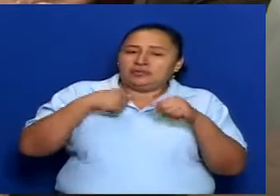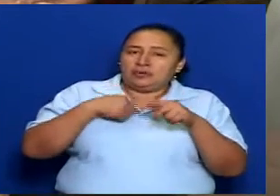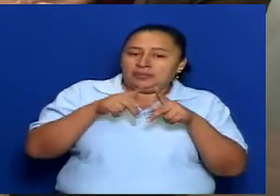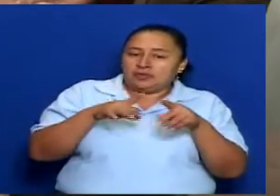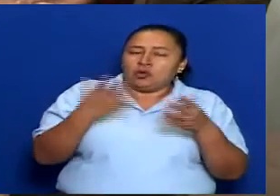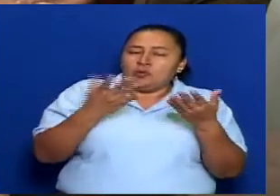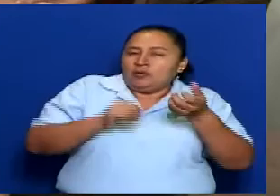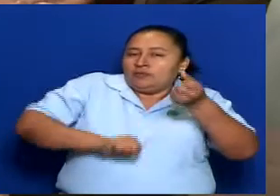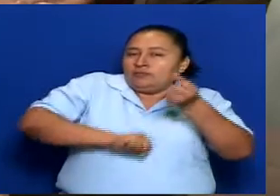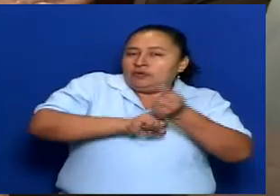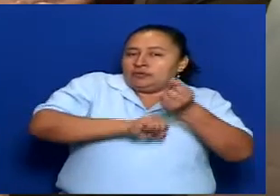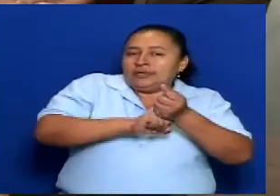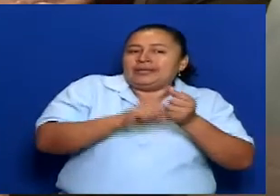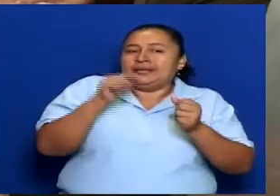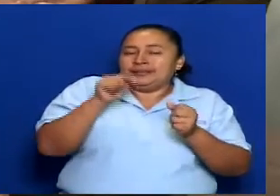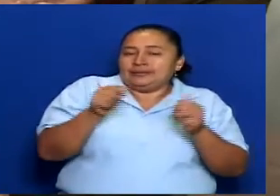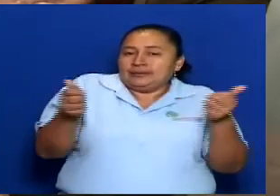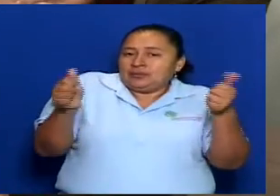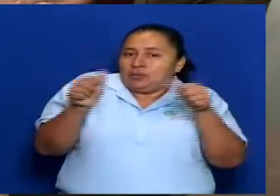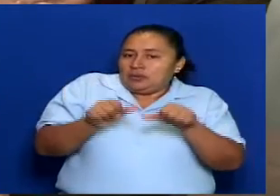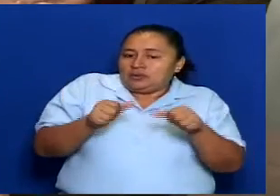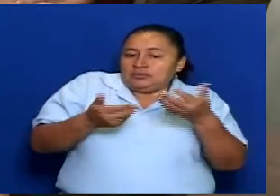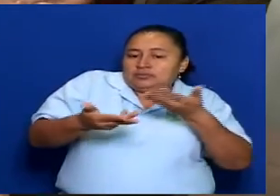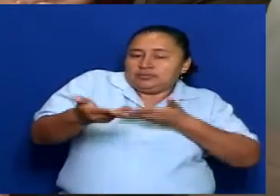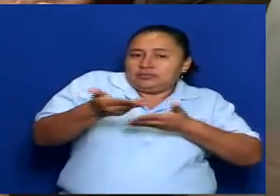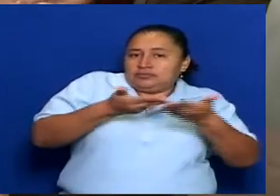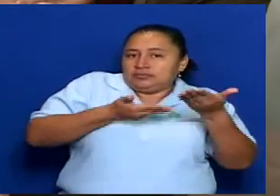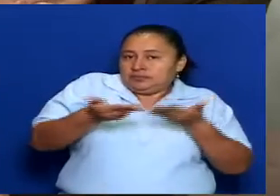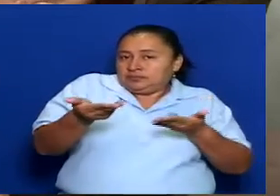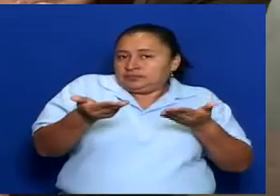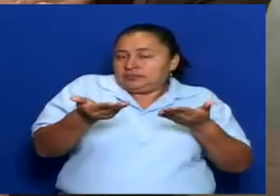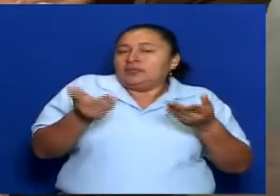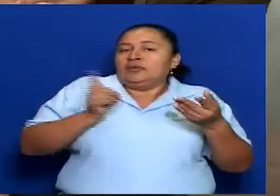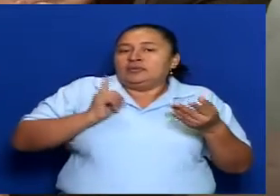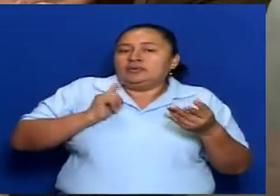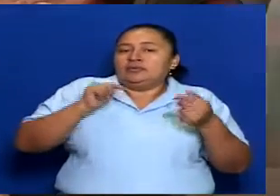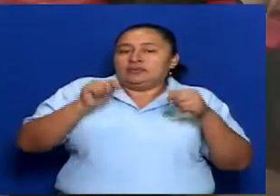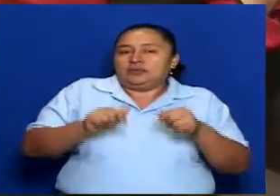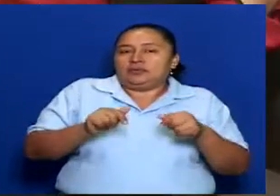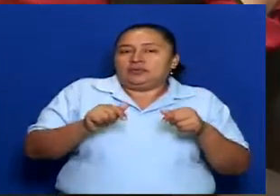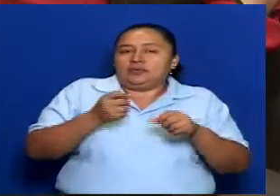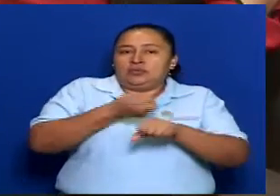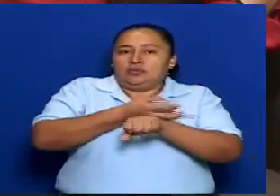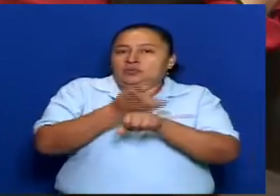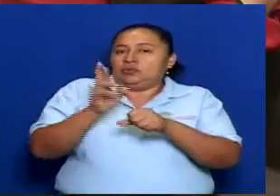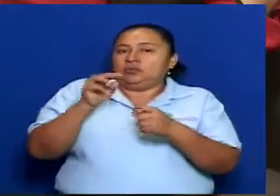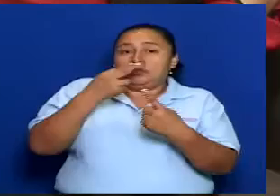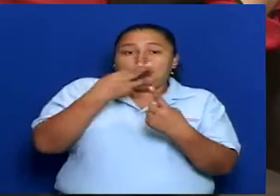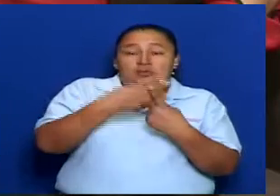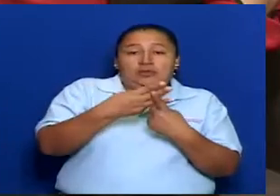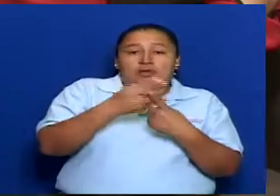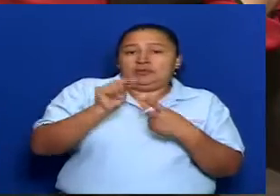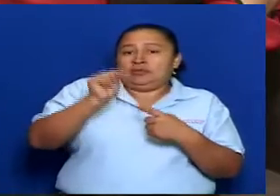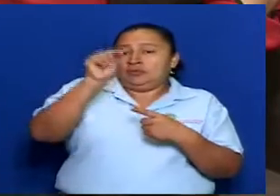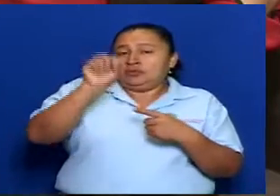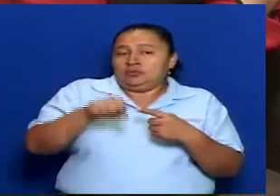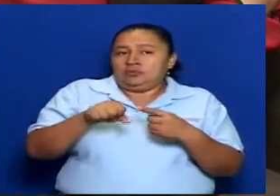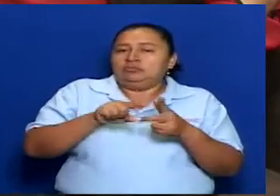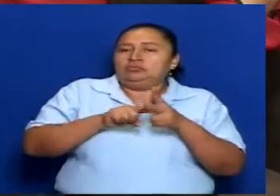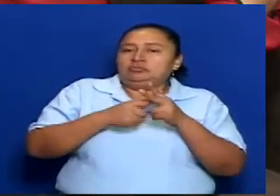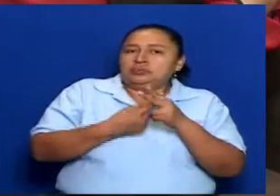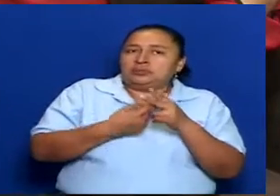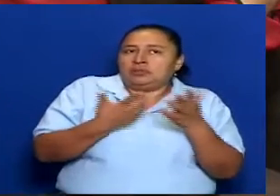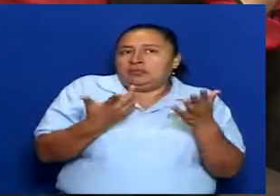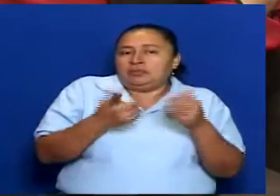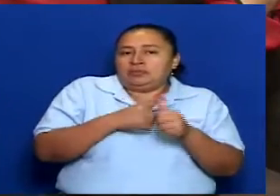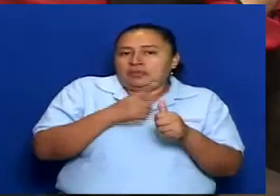fortaleciendo ese convenio de colaboración que tenemos con los consejos regionales. Vamos a iniciar un